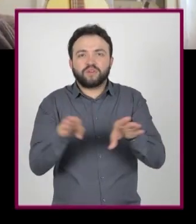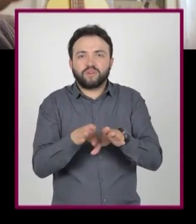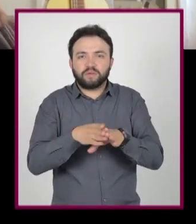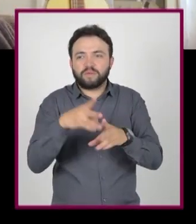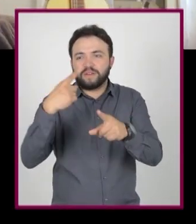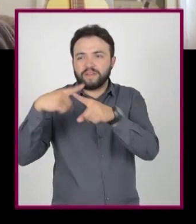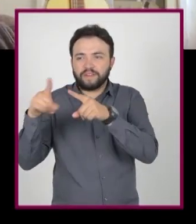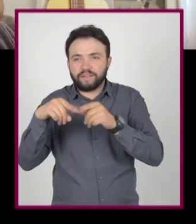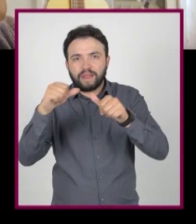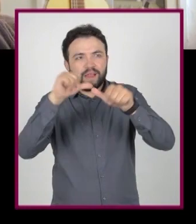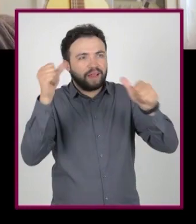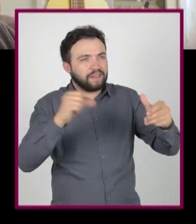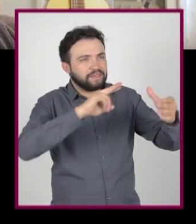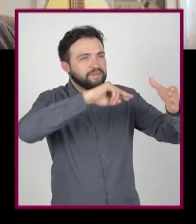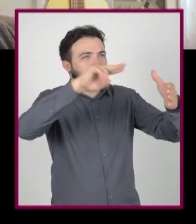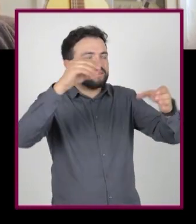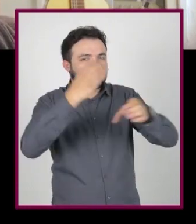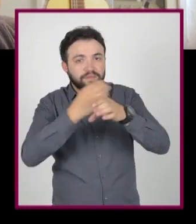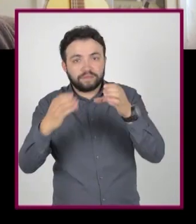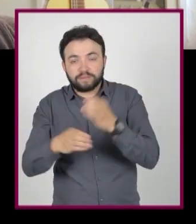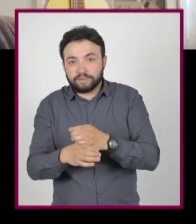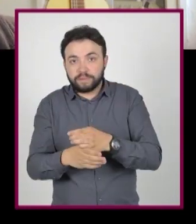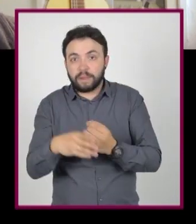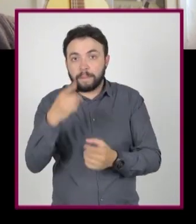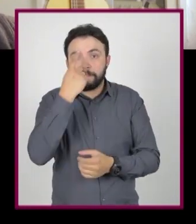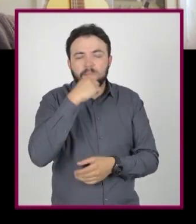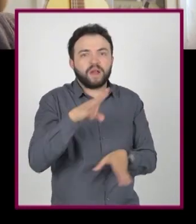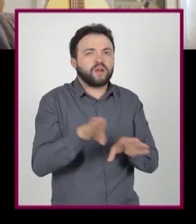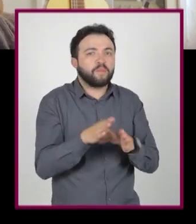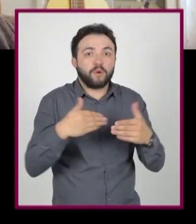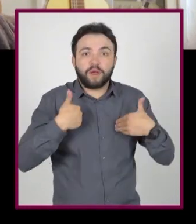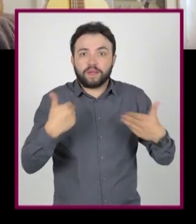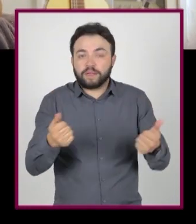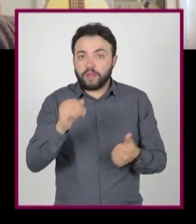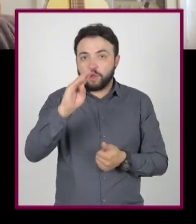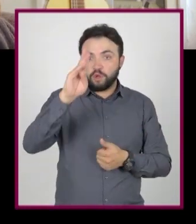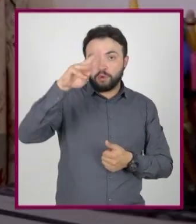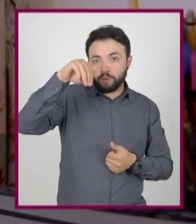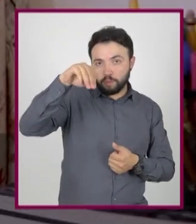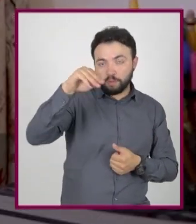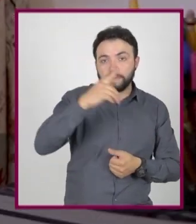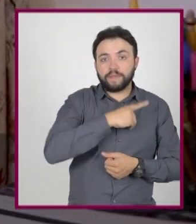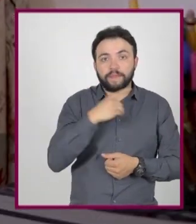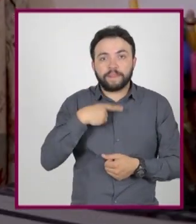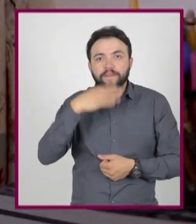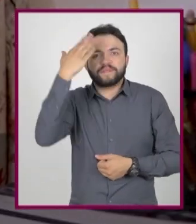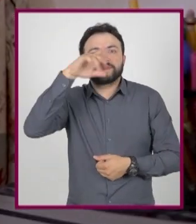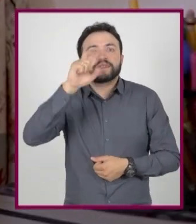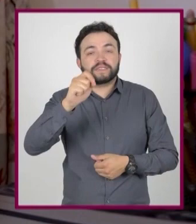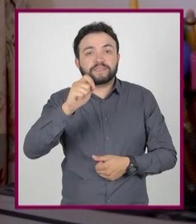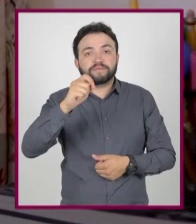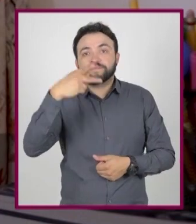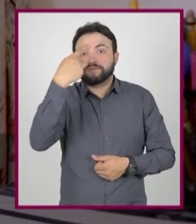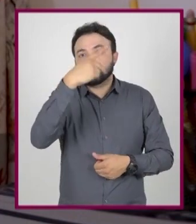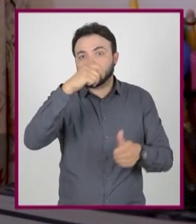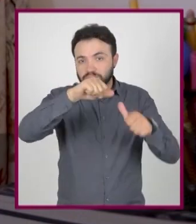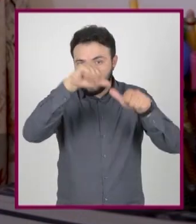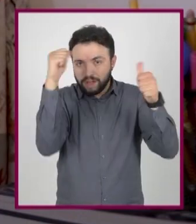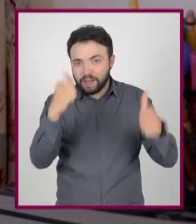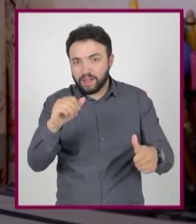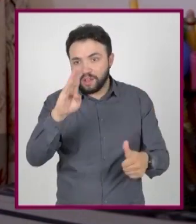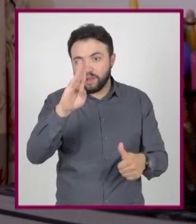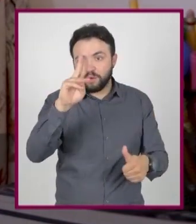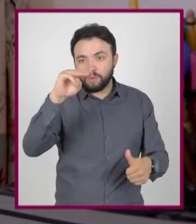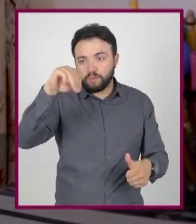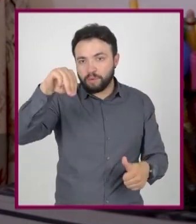asignan como grupos. ¡Excelente! Para poder entender qué es el boom es importante saber qué es una corriente artística. De otro modo